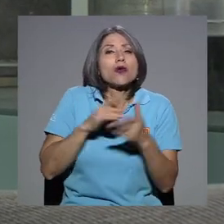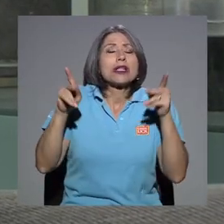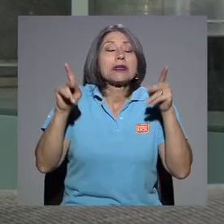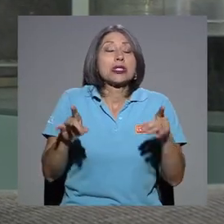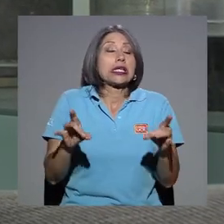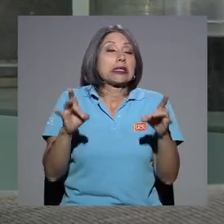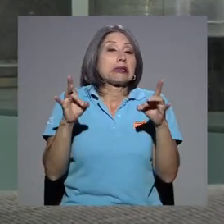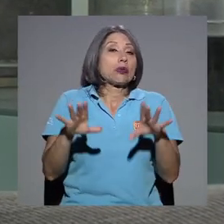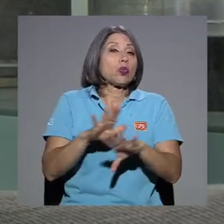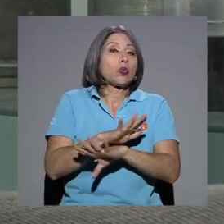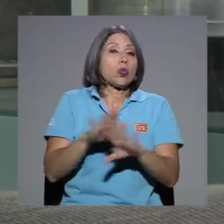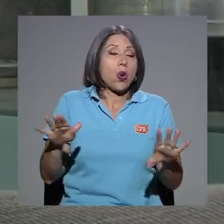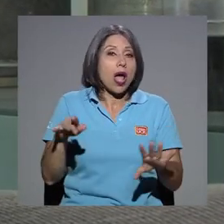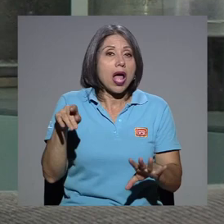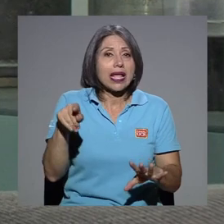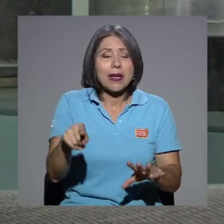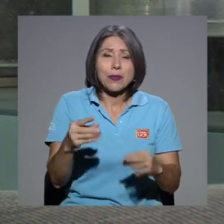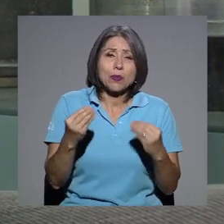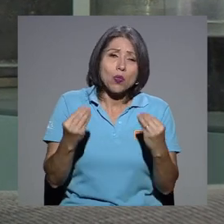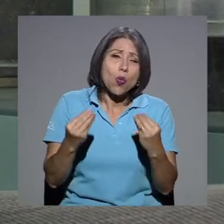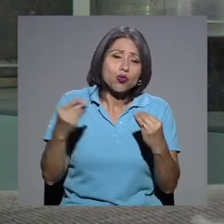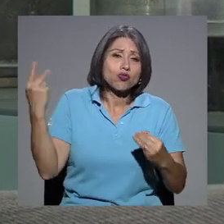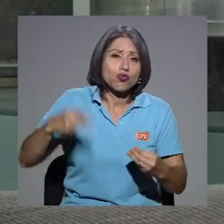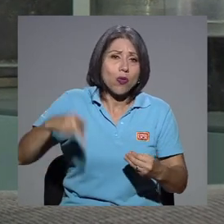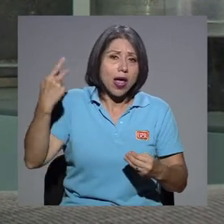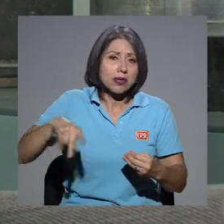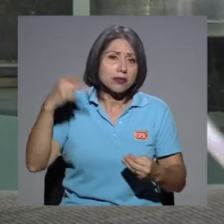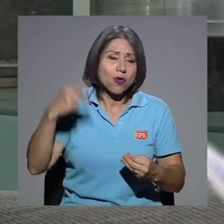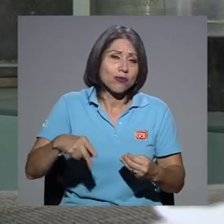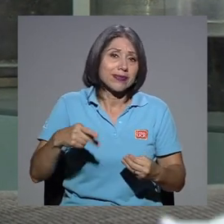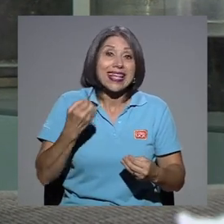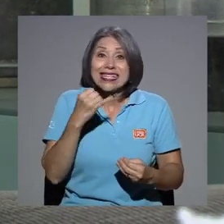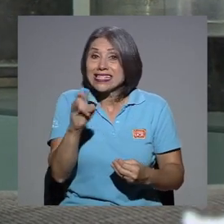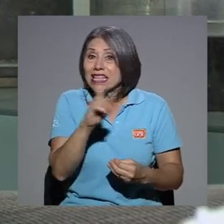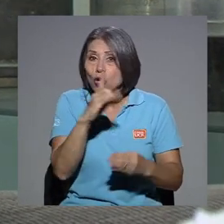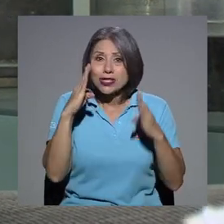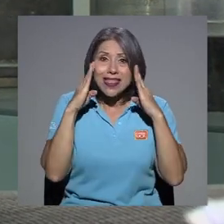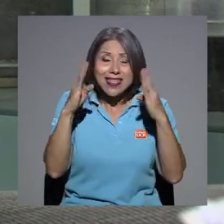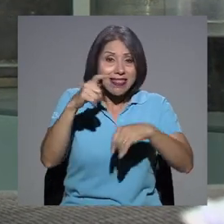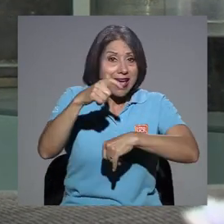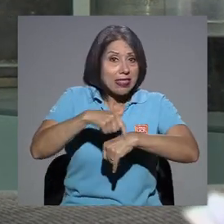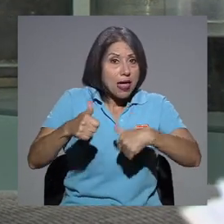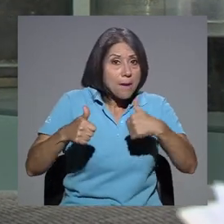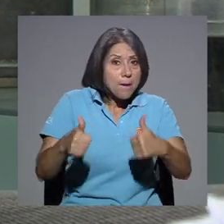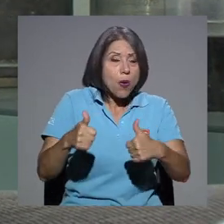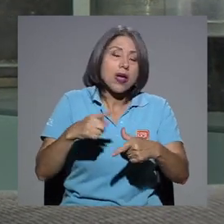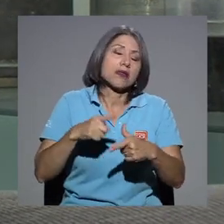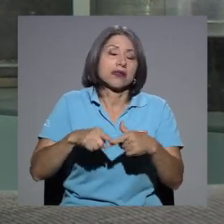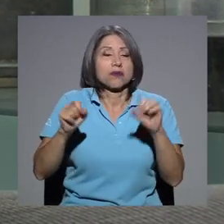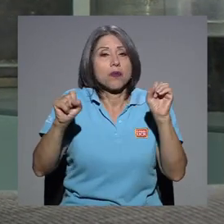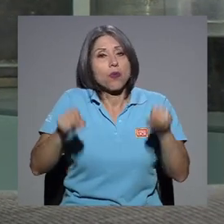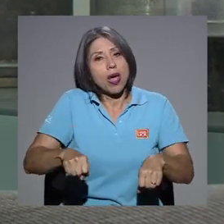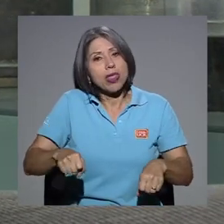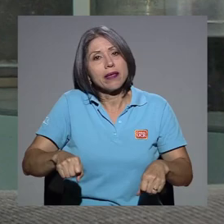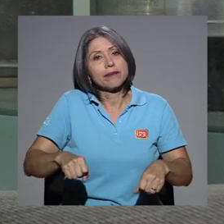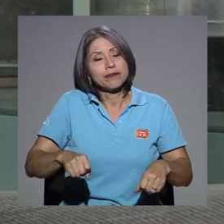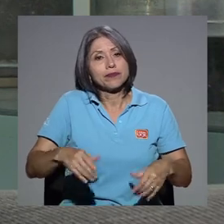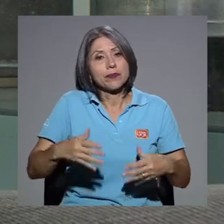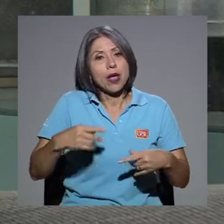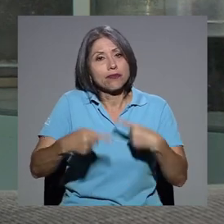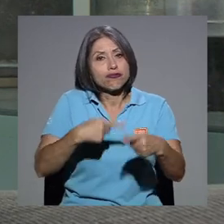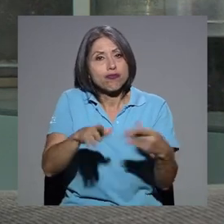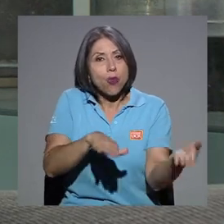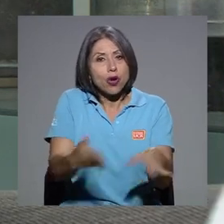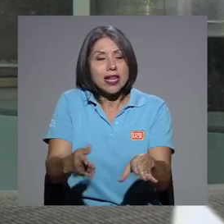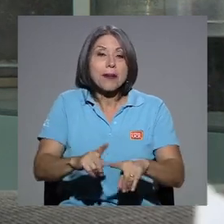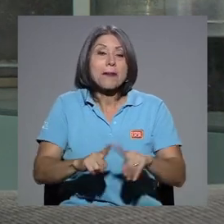sí, que son de muy alto riesgo. Entonces, si no se atienden a su debido tiempo con todo, entonces sí pueden, digamos, morir. Pero realmente sí